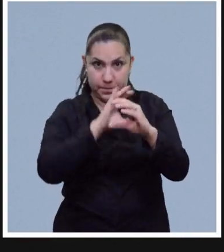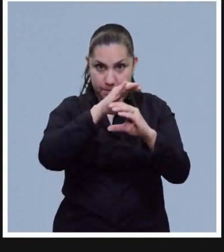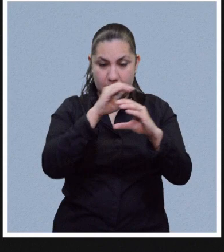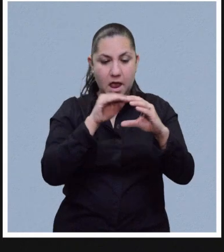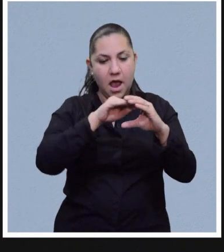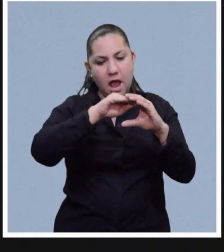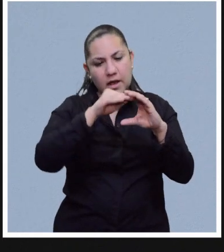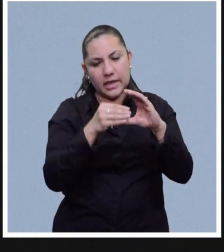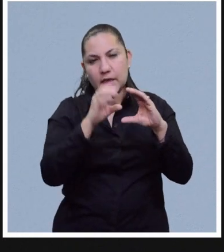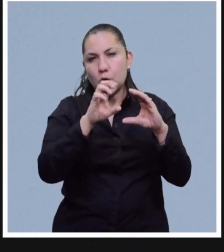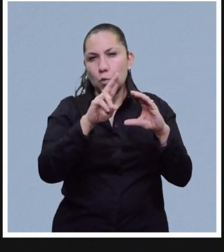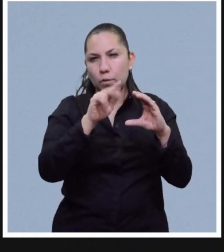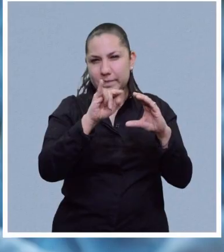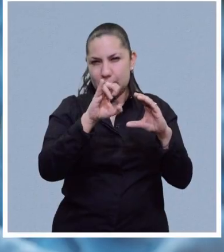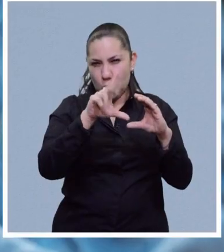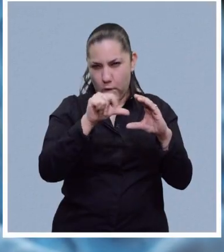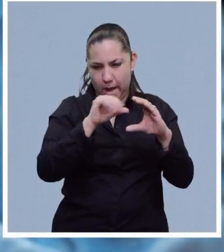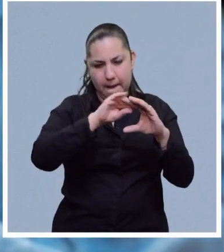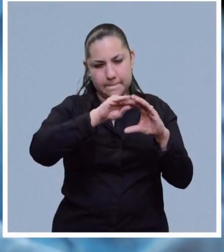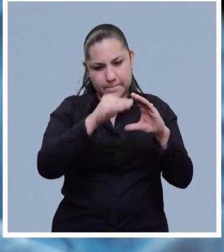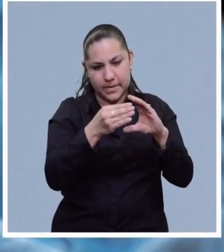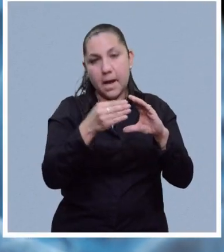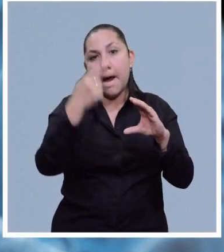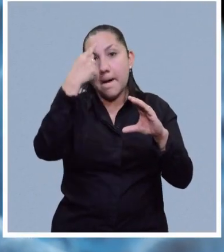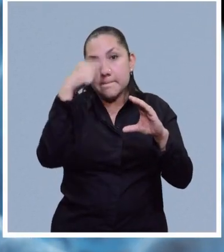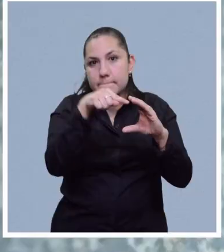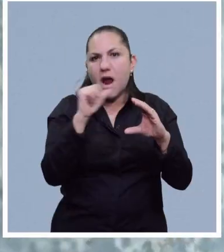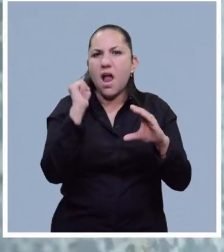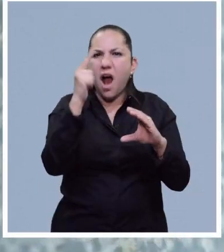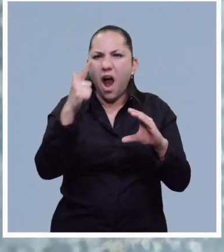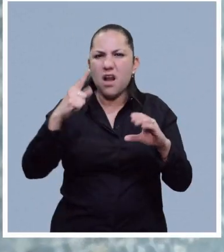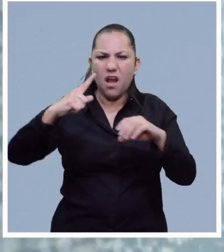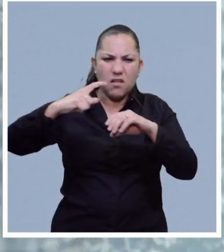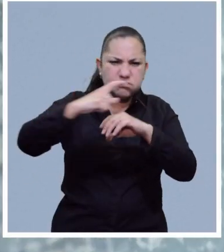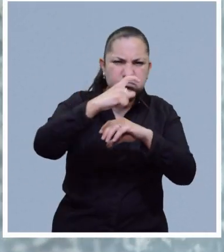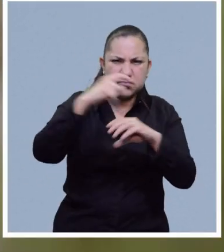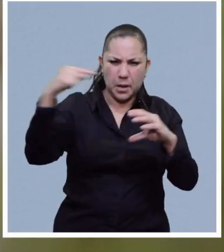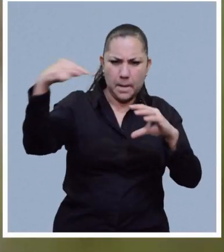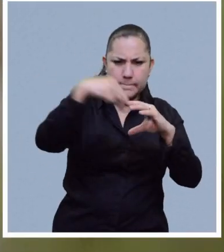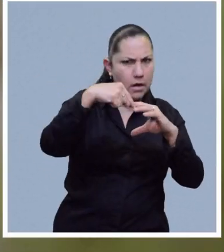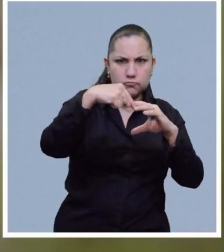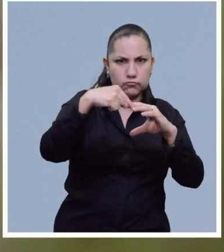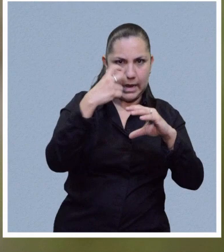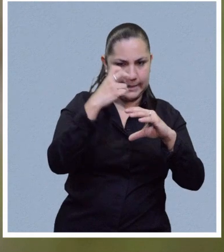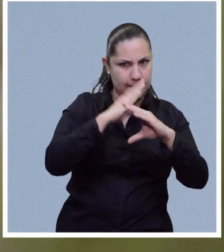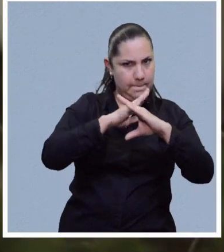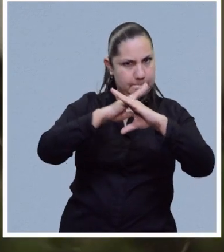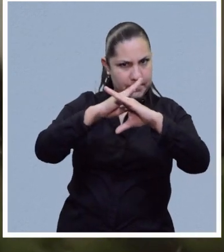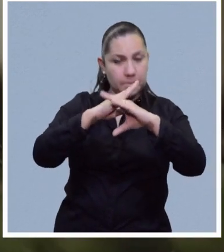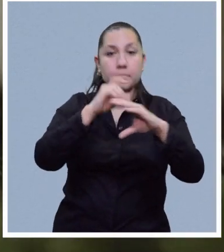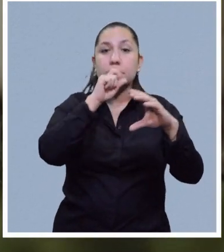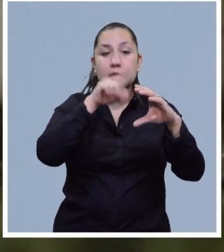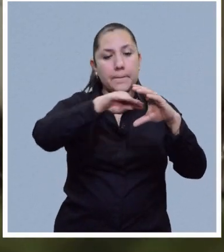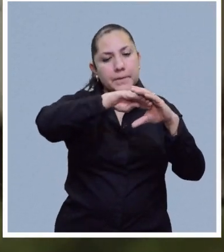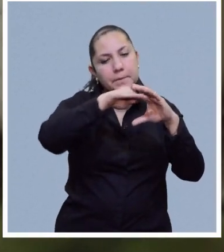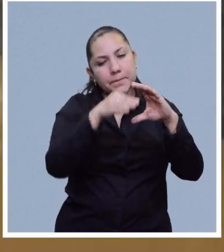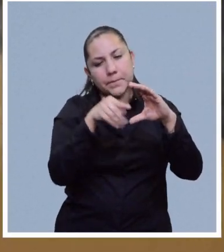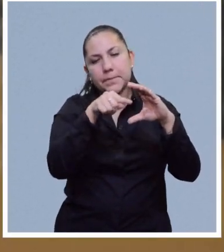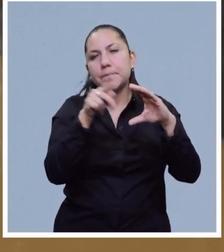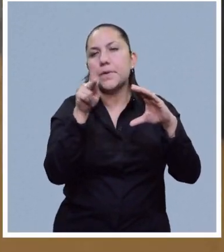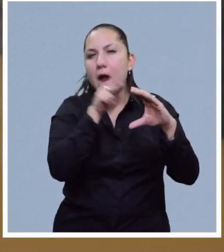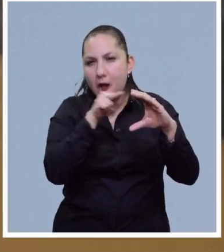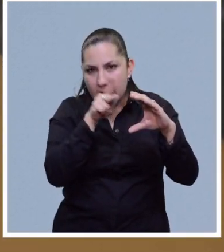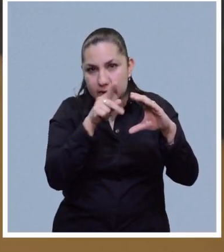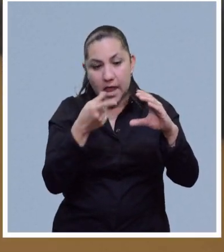formado por una cutícula que evita el paso de bacterias al interior, cáscara encargada de proteger al huevo del exterior, cámara de